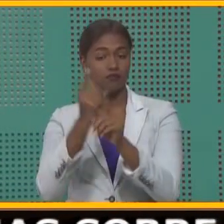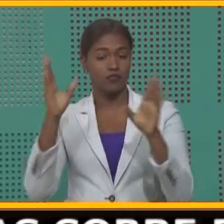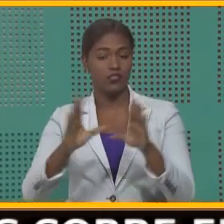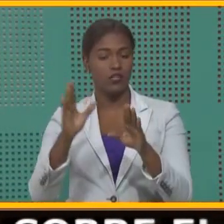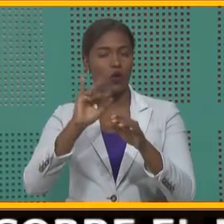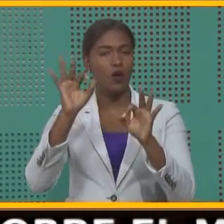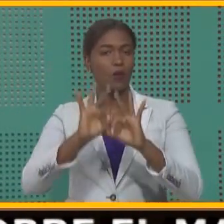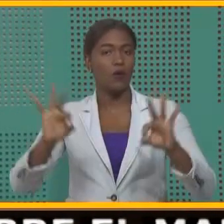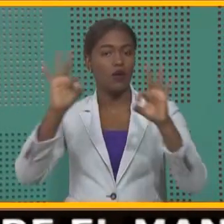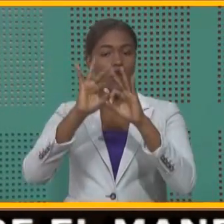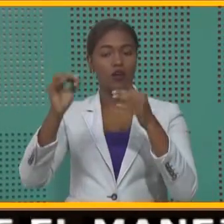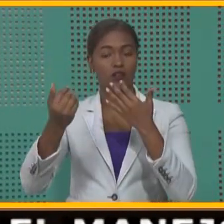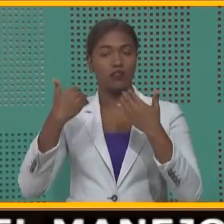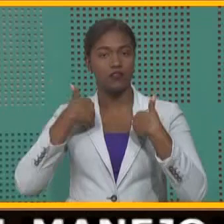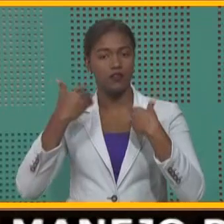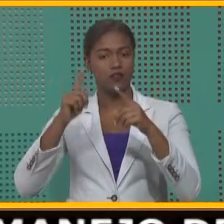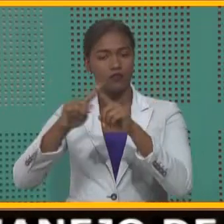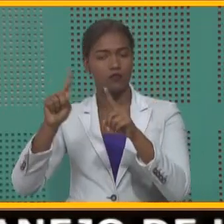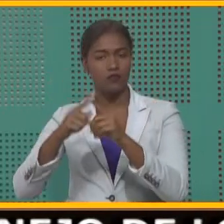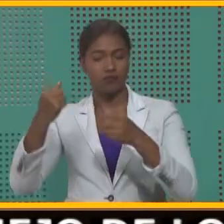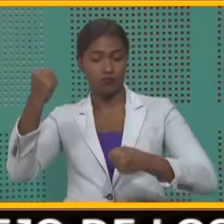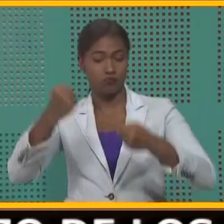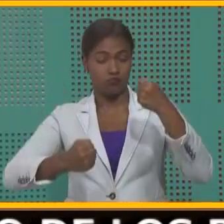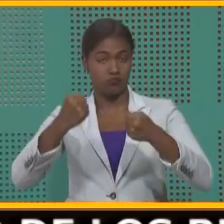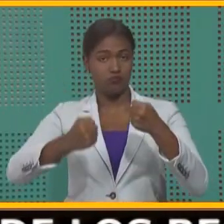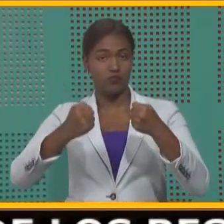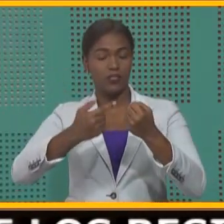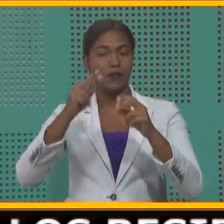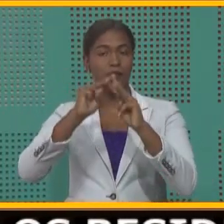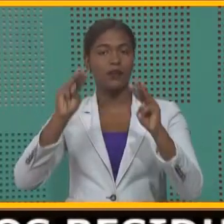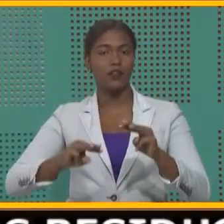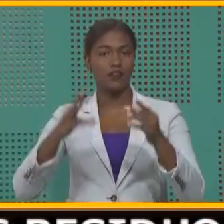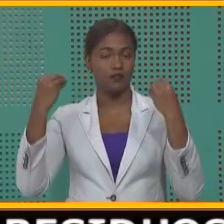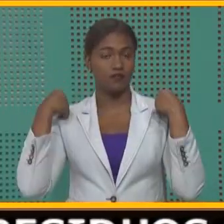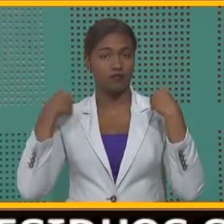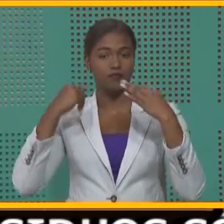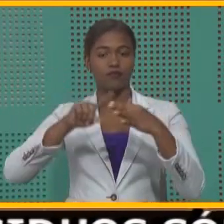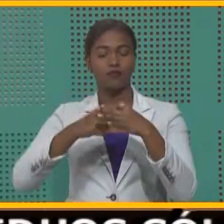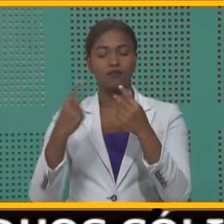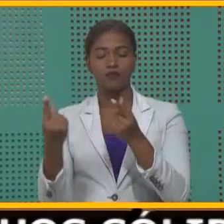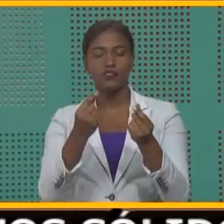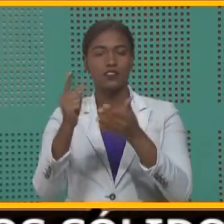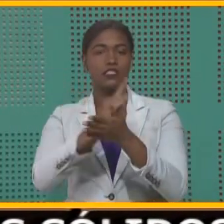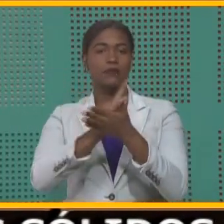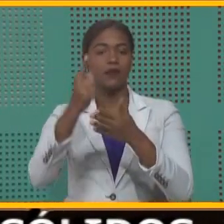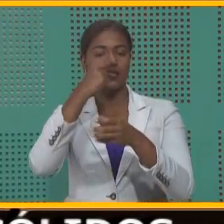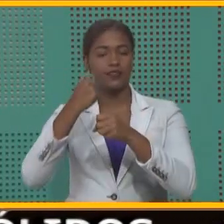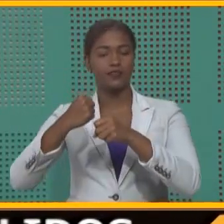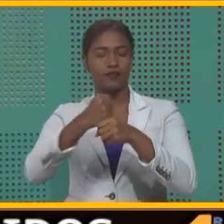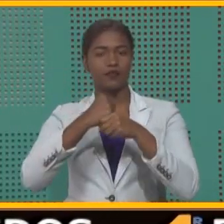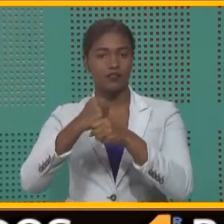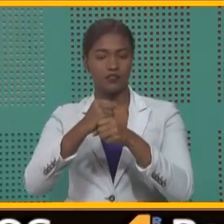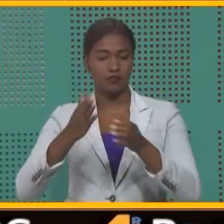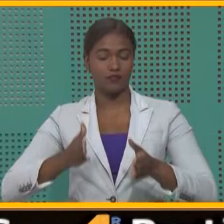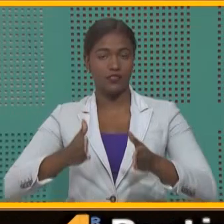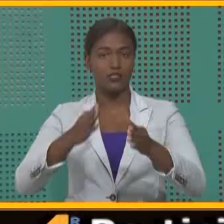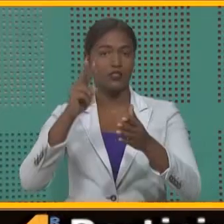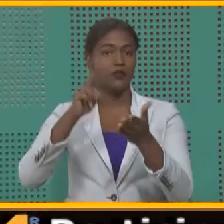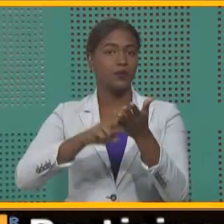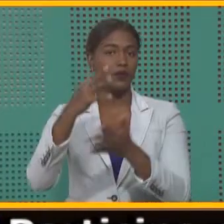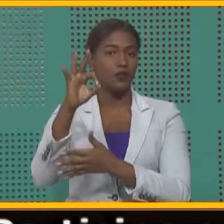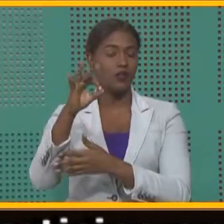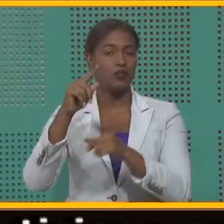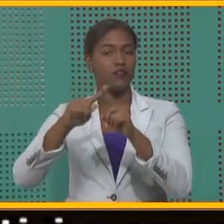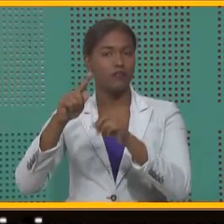y precaución a la hora de tomar un volante o timón, El Ministerio de Salud inició las actividades de la Semana de la Seguridad Vial 2019 con